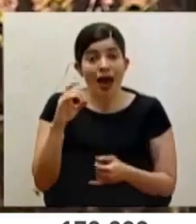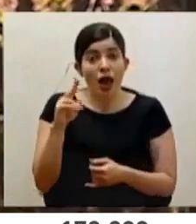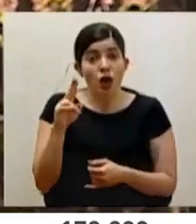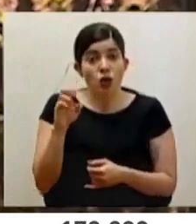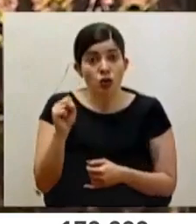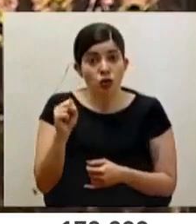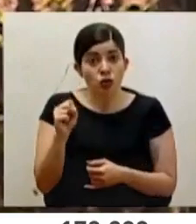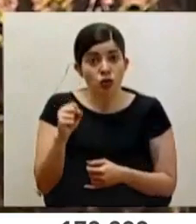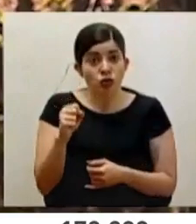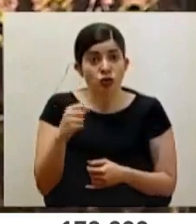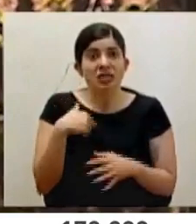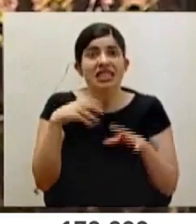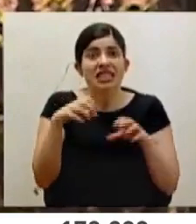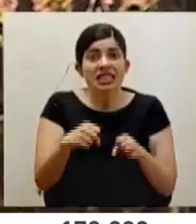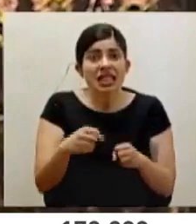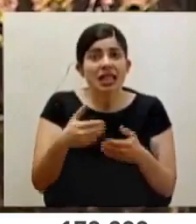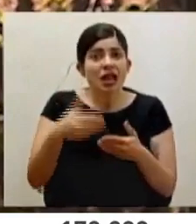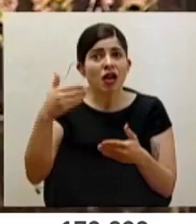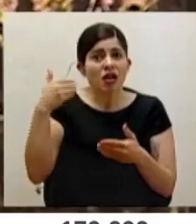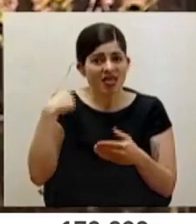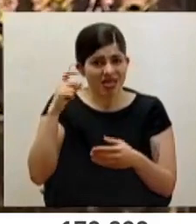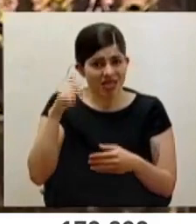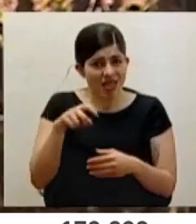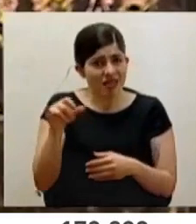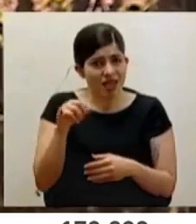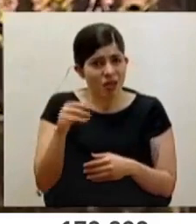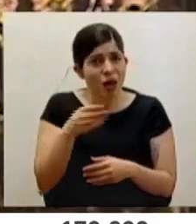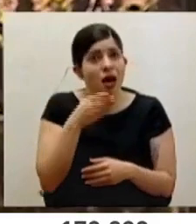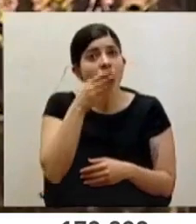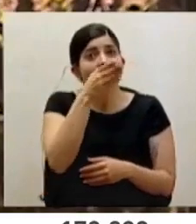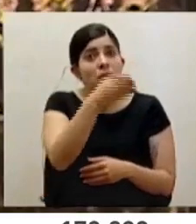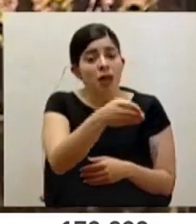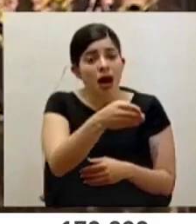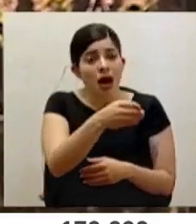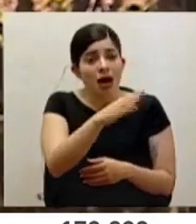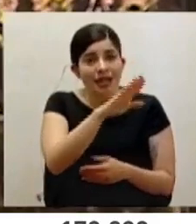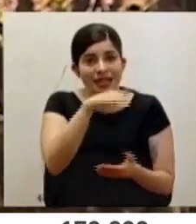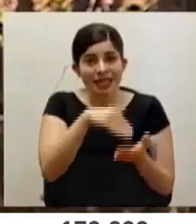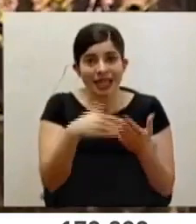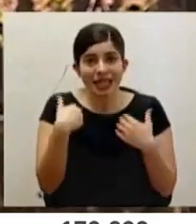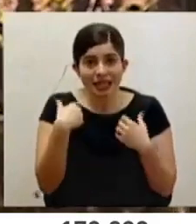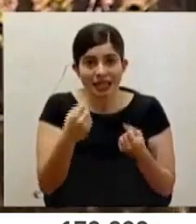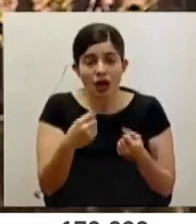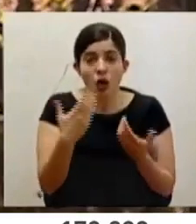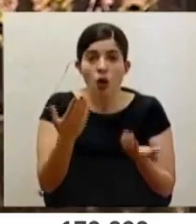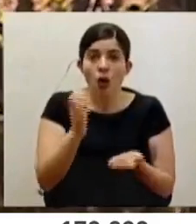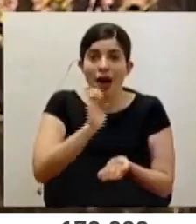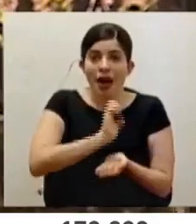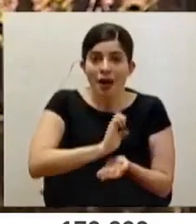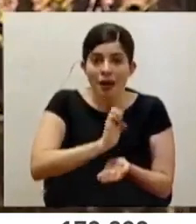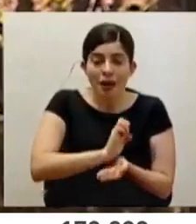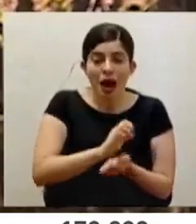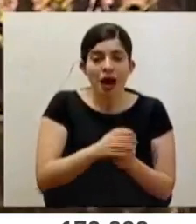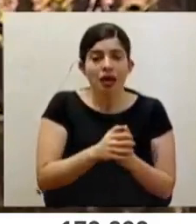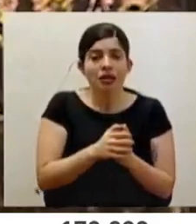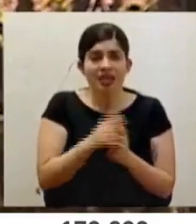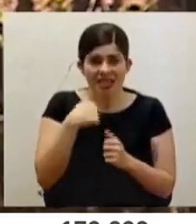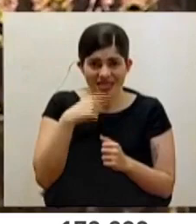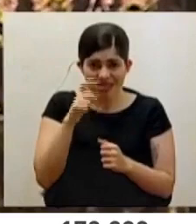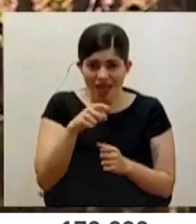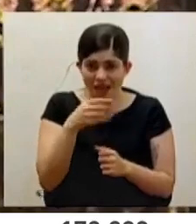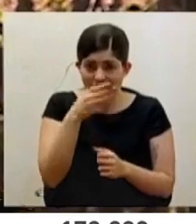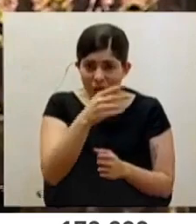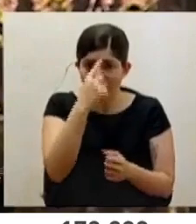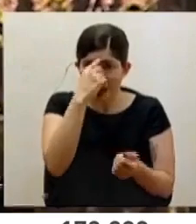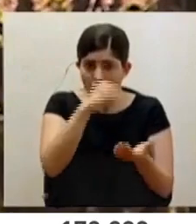constantemente han ido a citas, etcétera, tienen que igual acercarse a los centros de salud, específicamente a los CEBAIS, a las áreas de salud, a